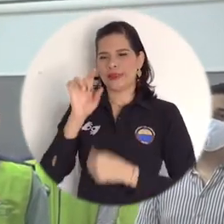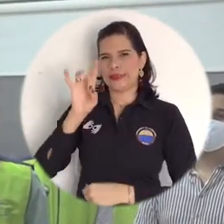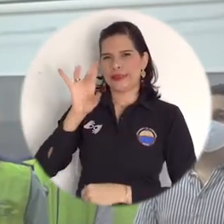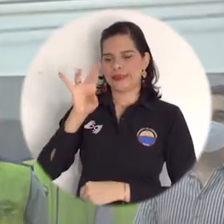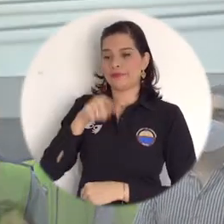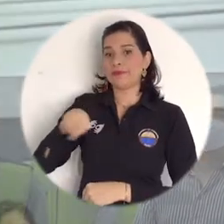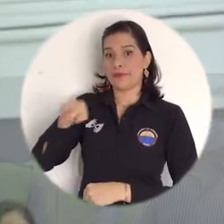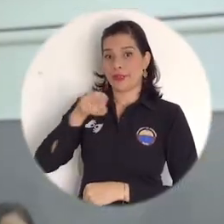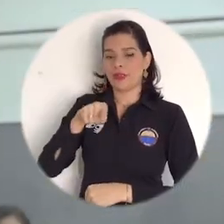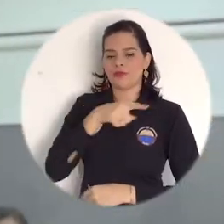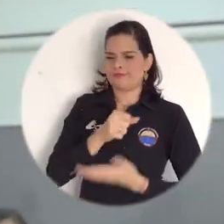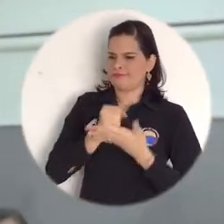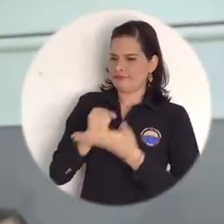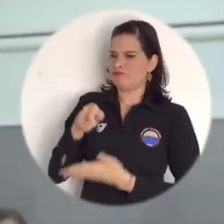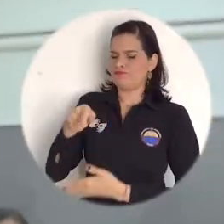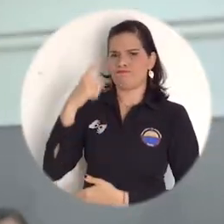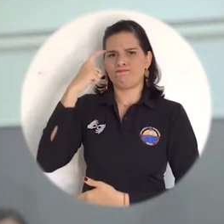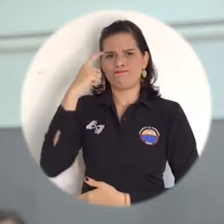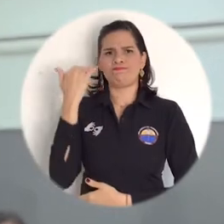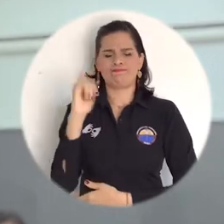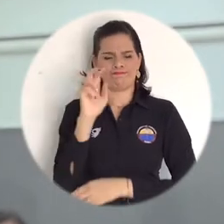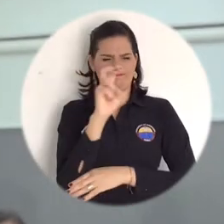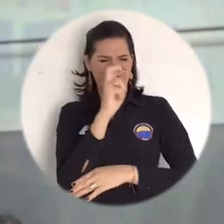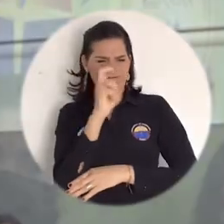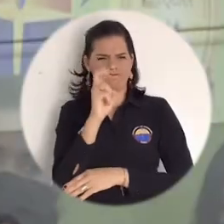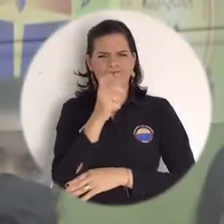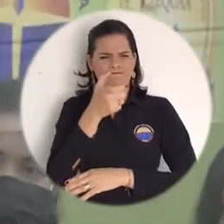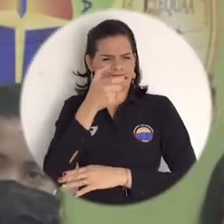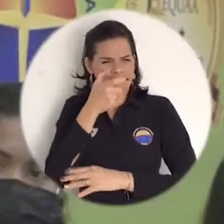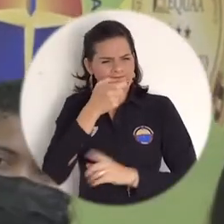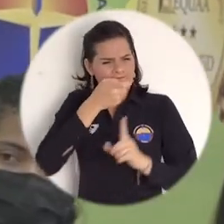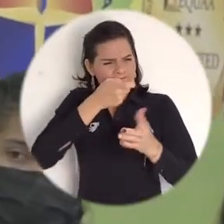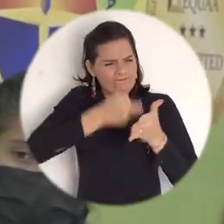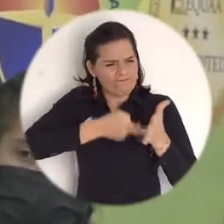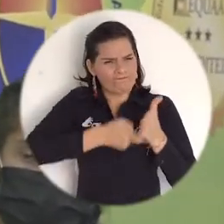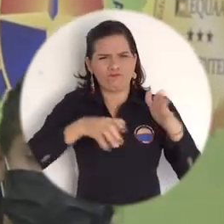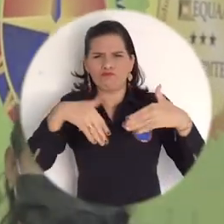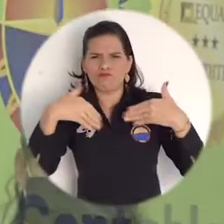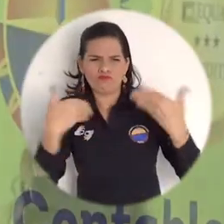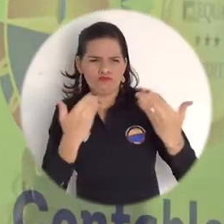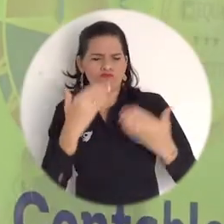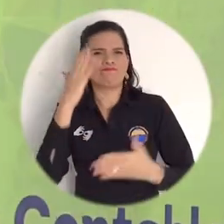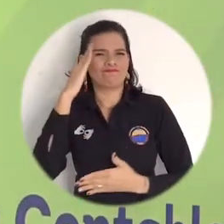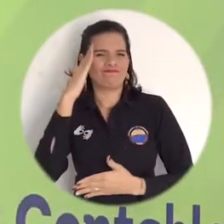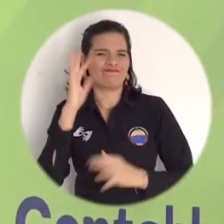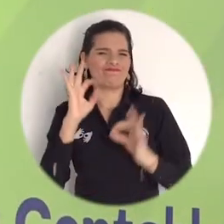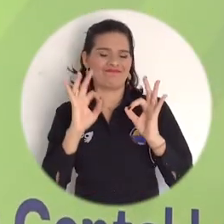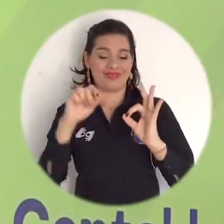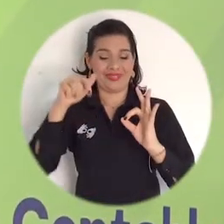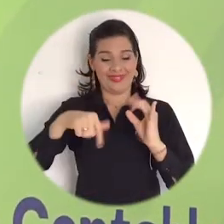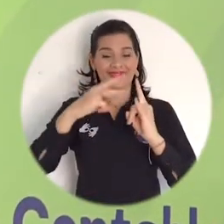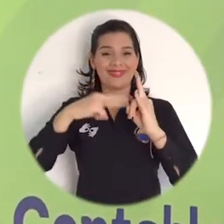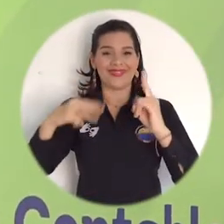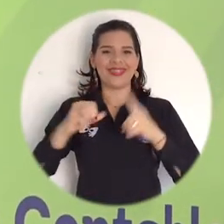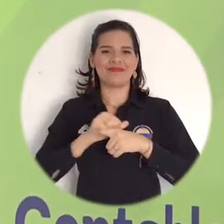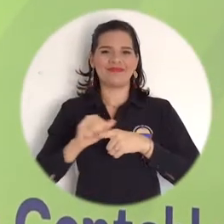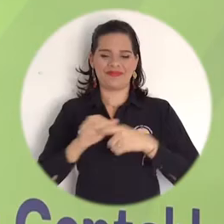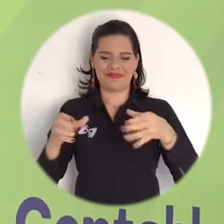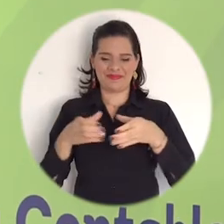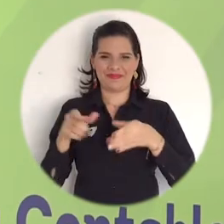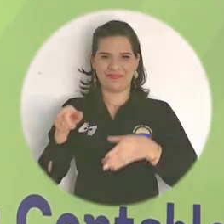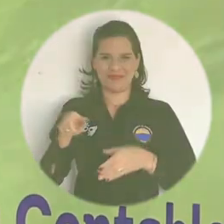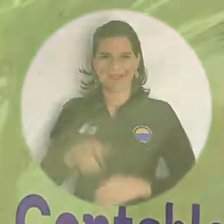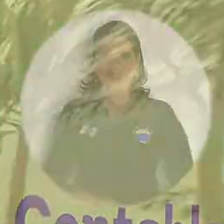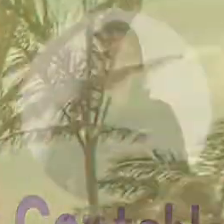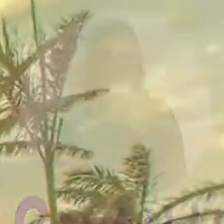se constituyó en la primera cohorte de asesores del Núcleo de Apoyo Contable y Fiscal perteneciente al Consultorio Empresarial y Contable de la Alma